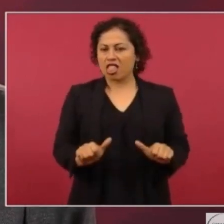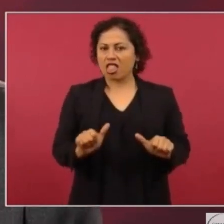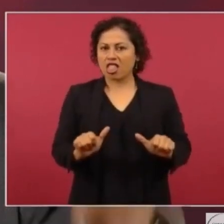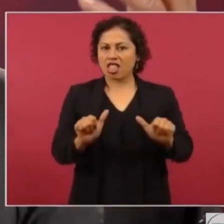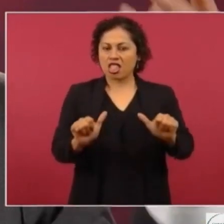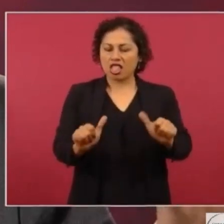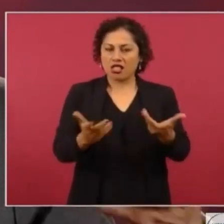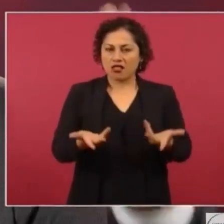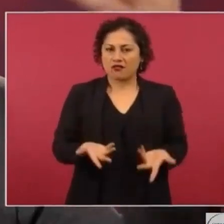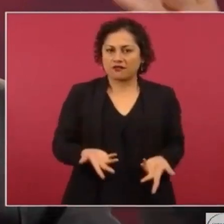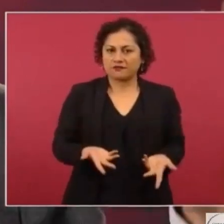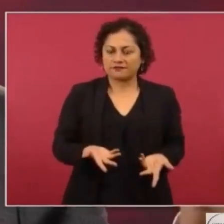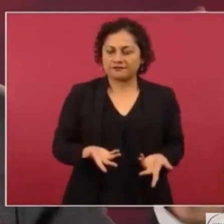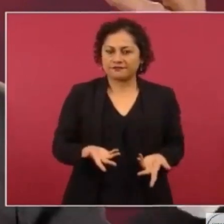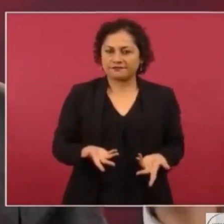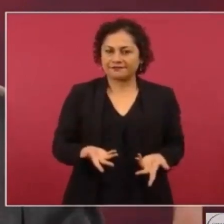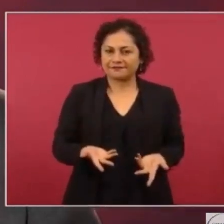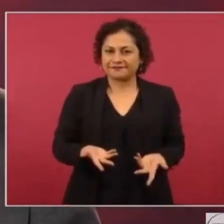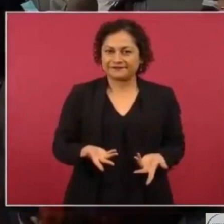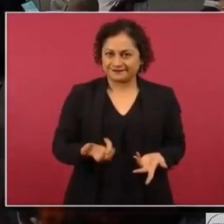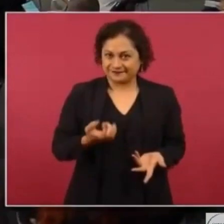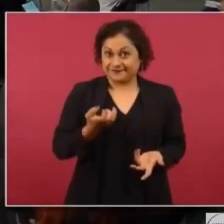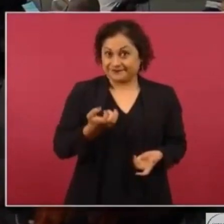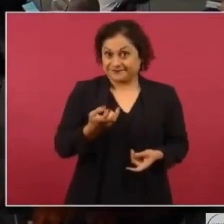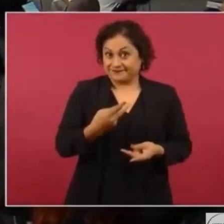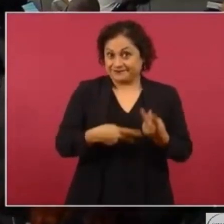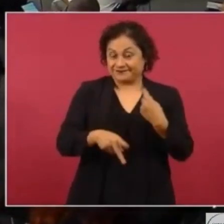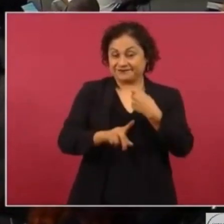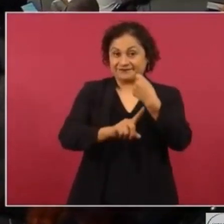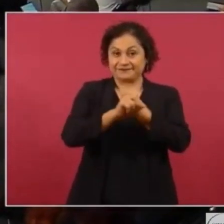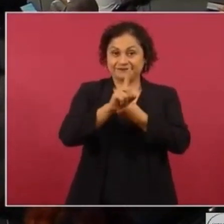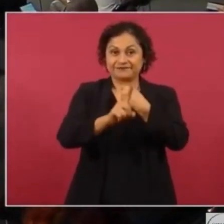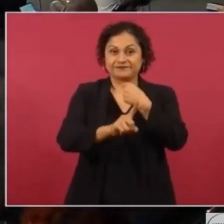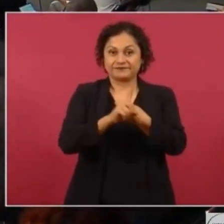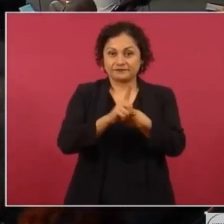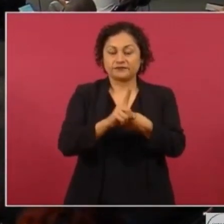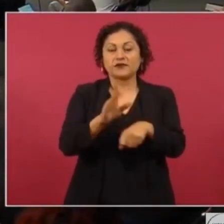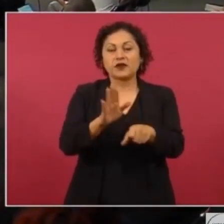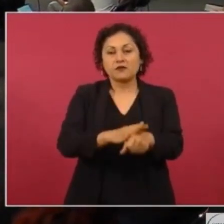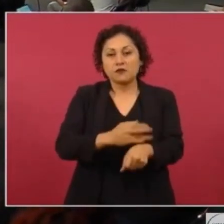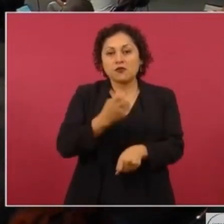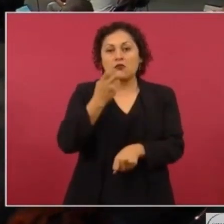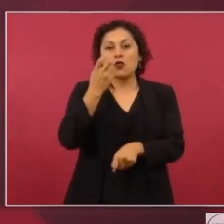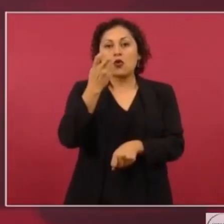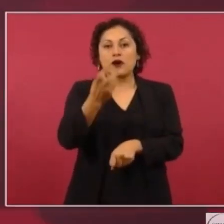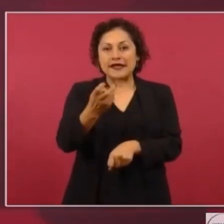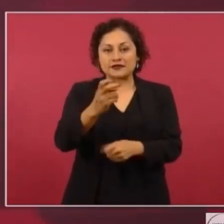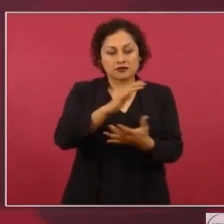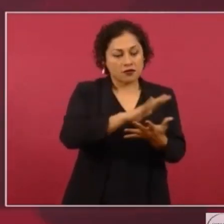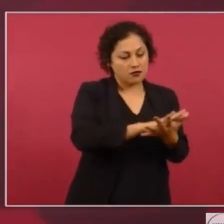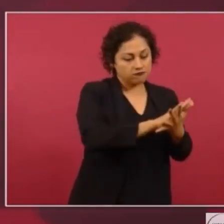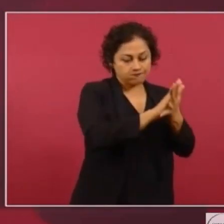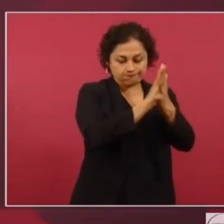por eso tenemos que seguir adelante con la transformación del país